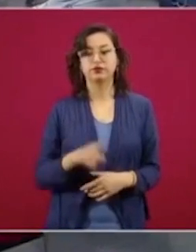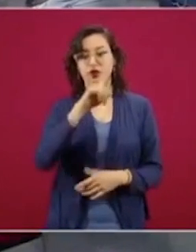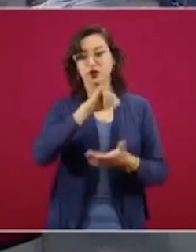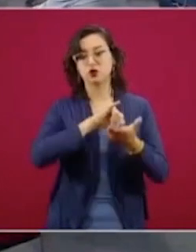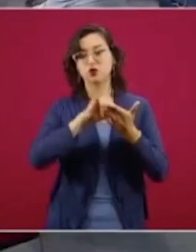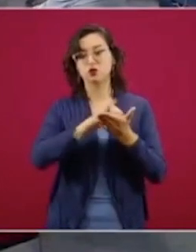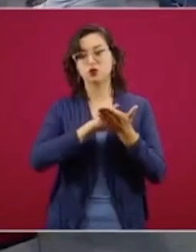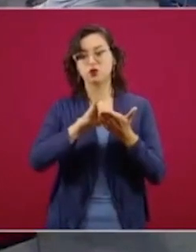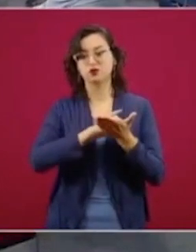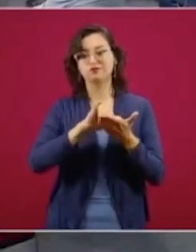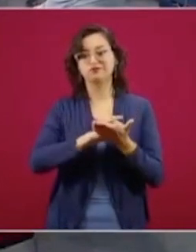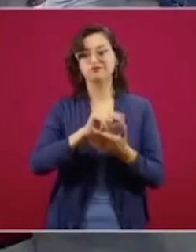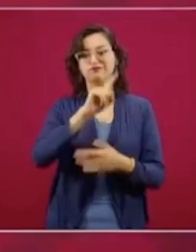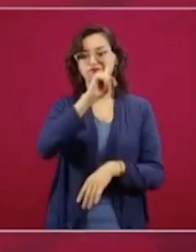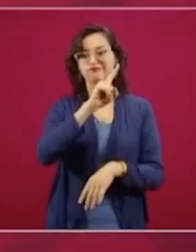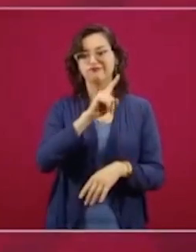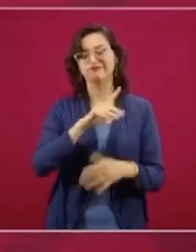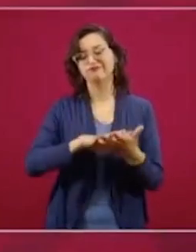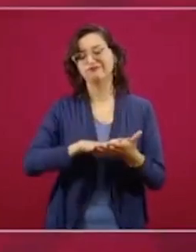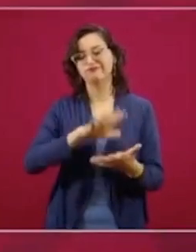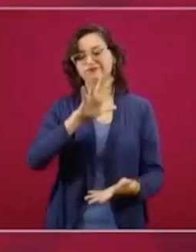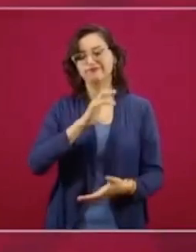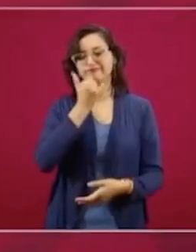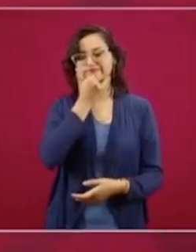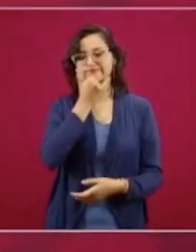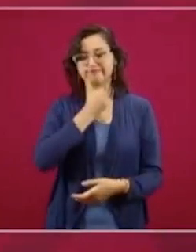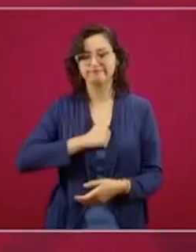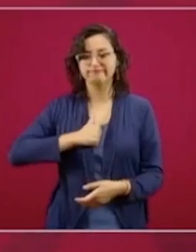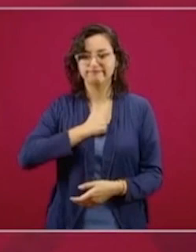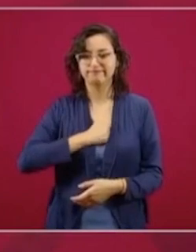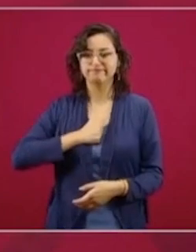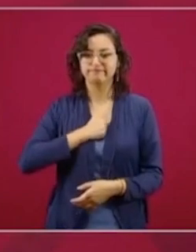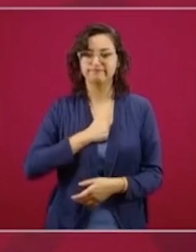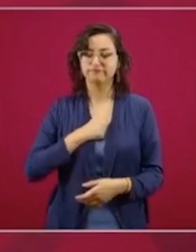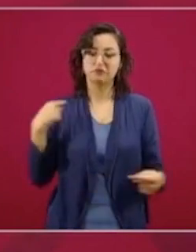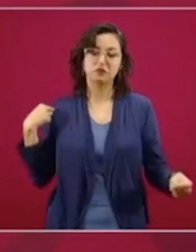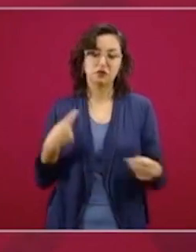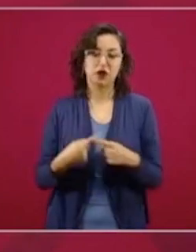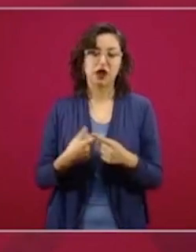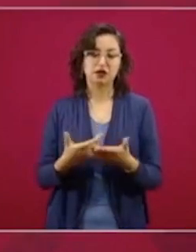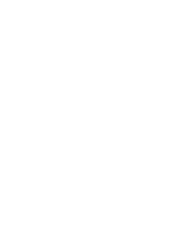York, porque es el mayor número, desgraciadamente. Ese es el número que tengo hasta el día de ayer.